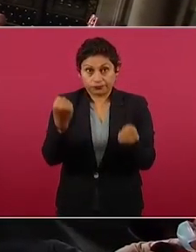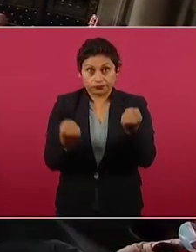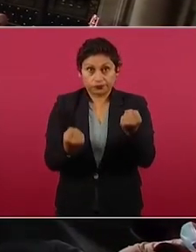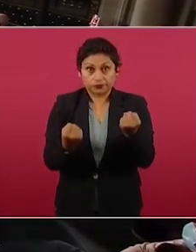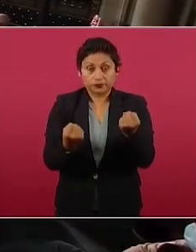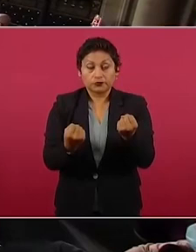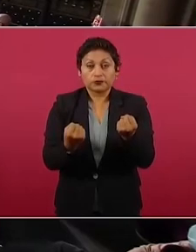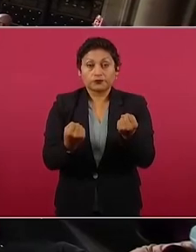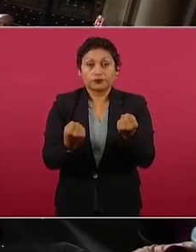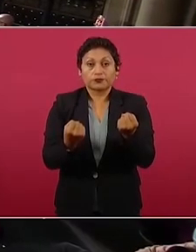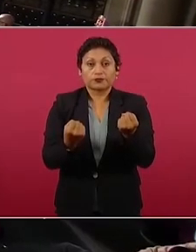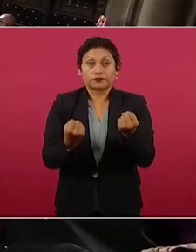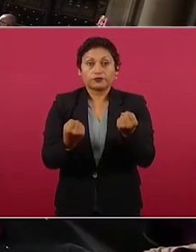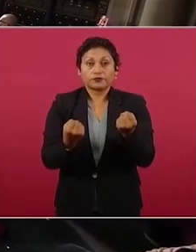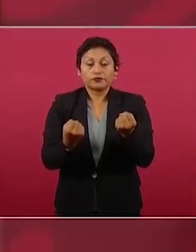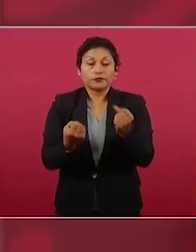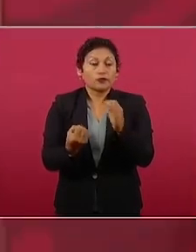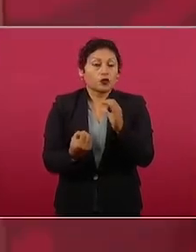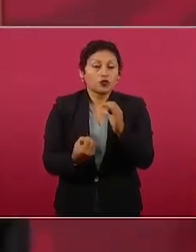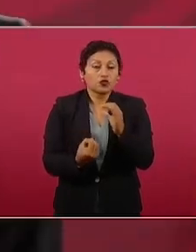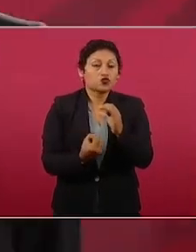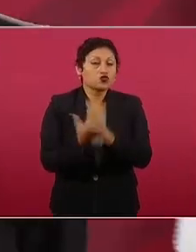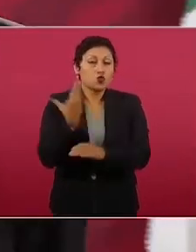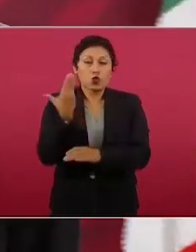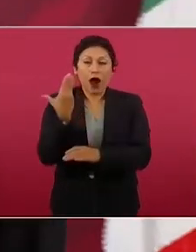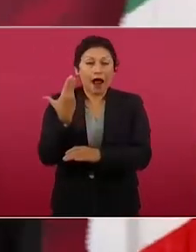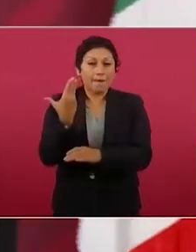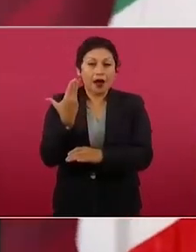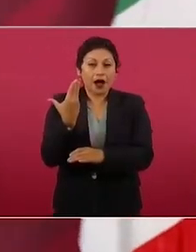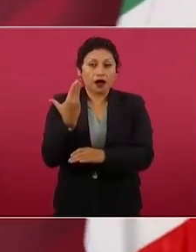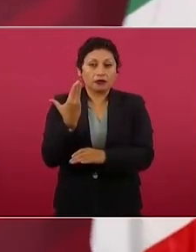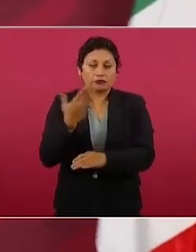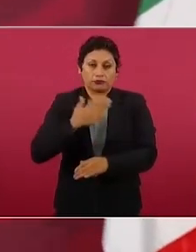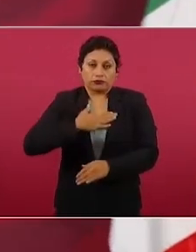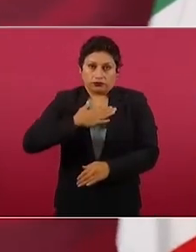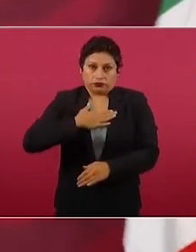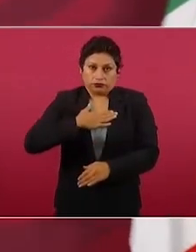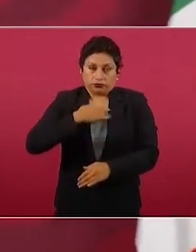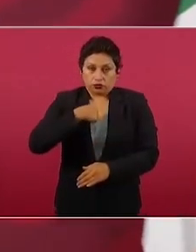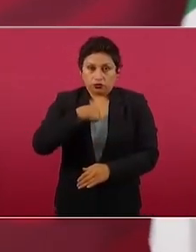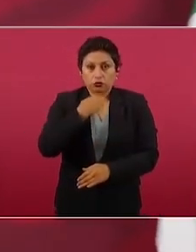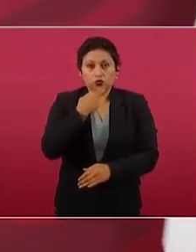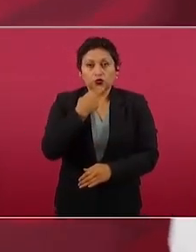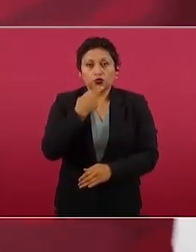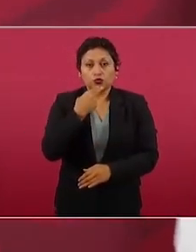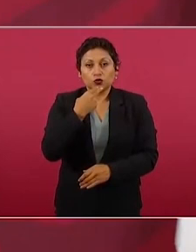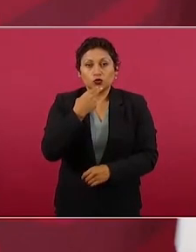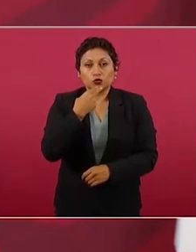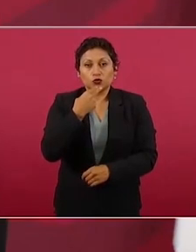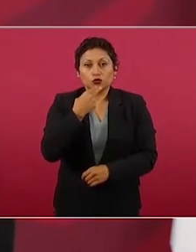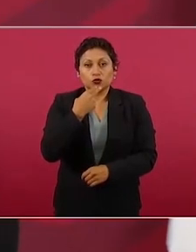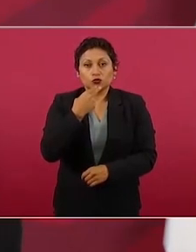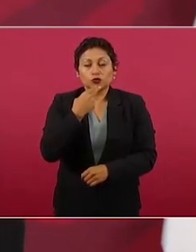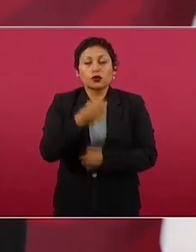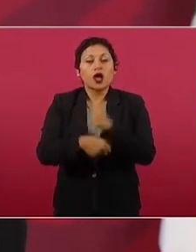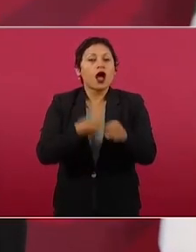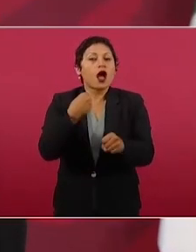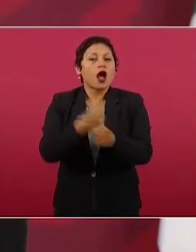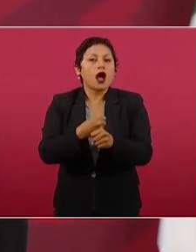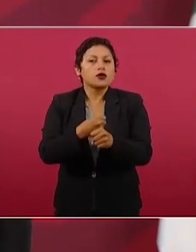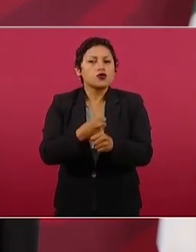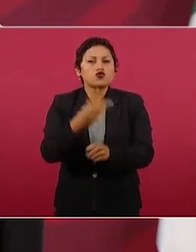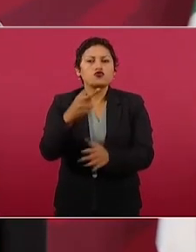más nueva que tengo es del 2018